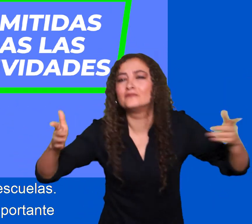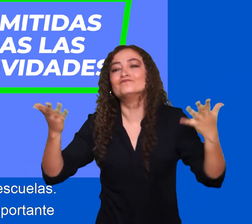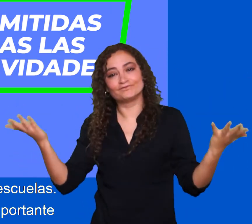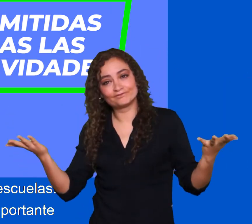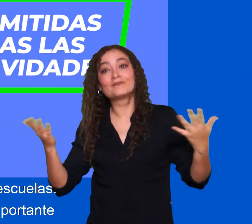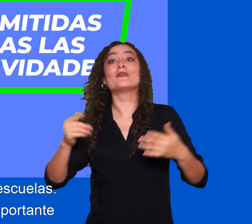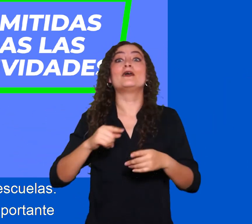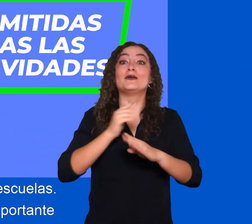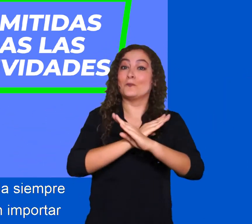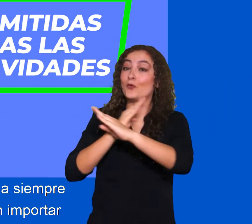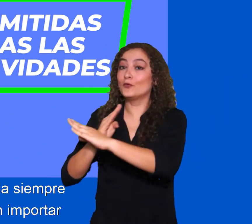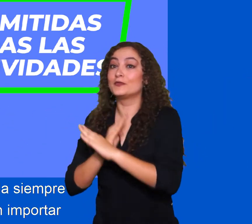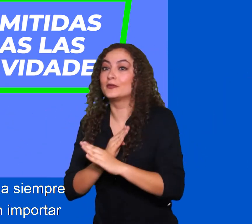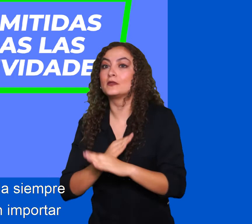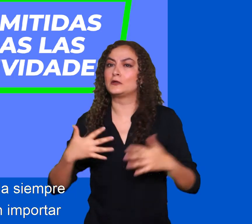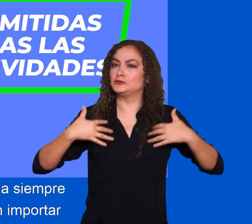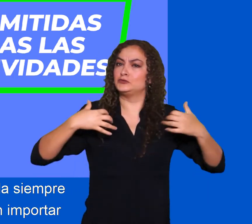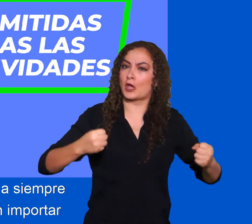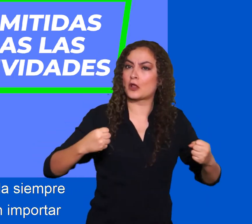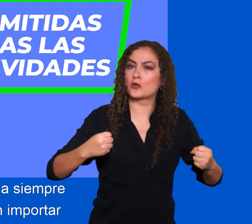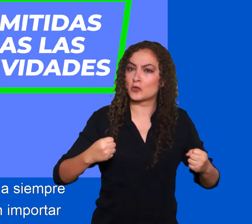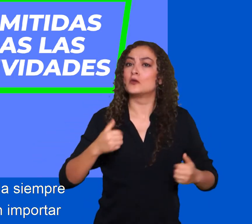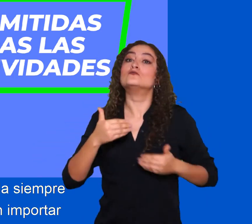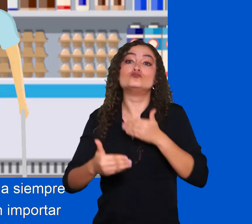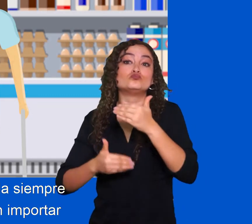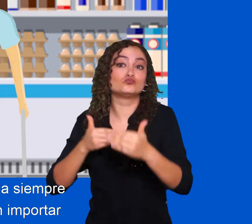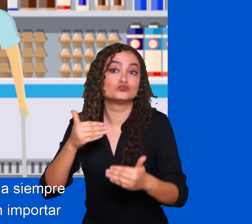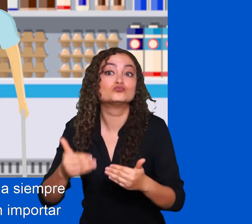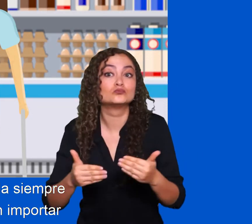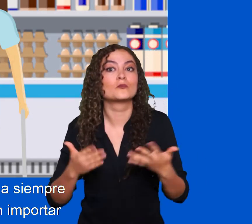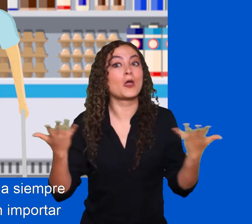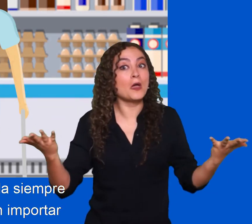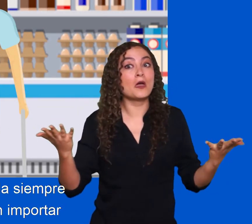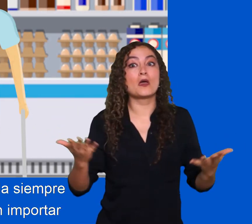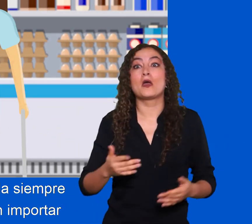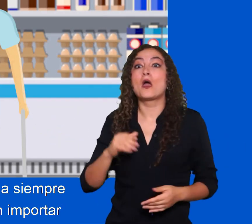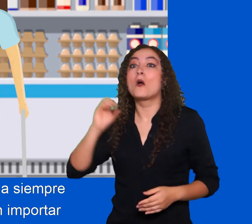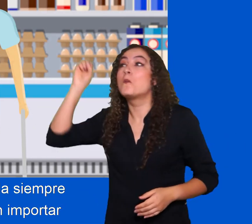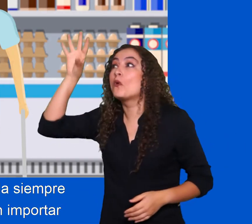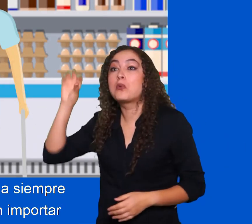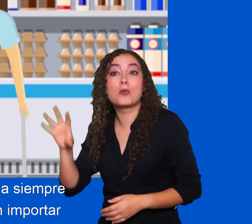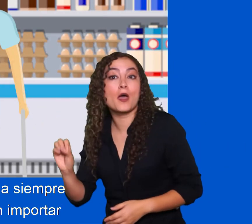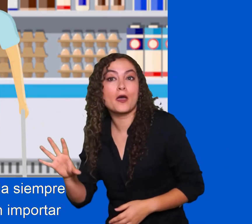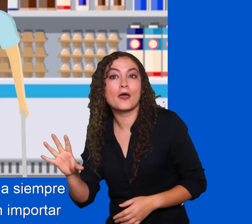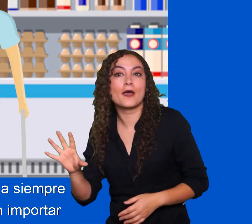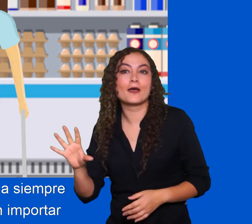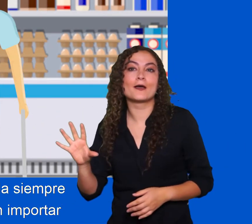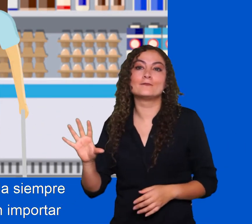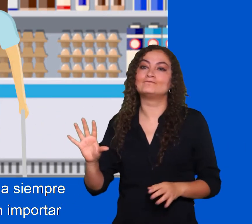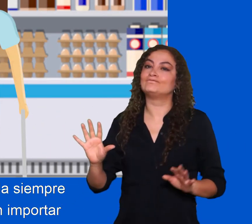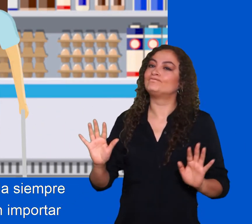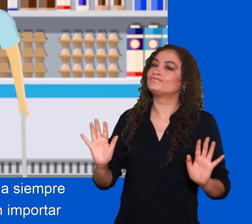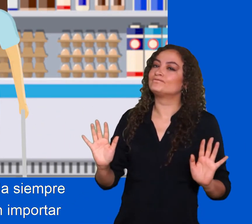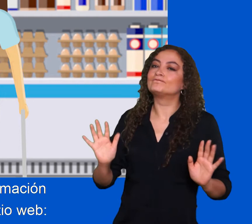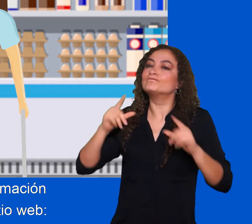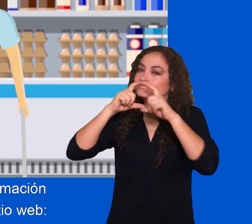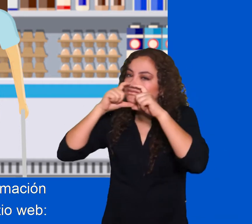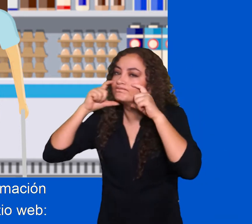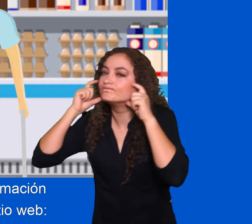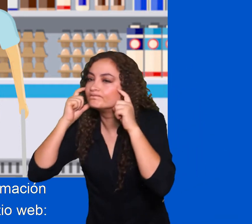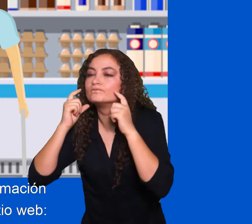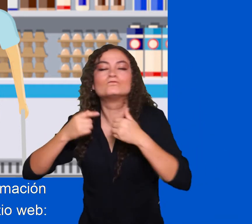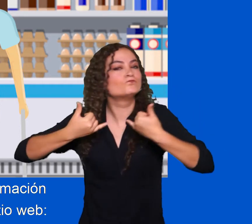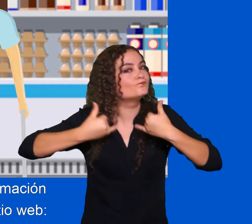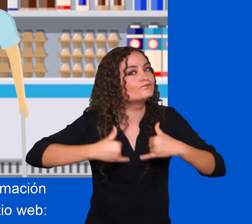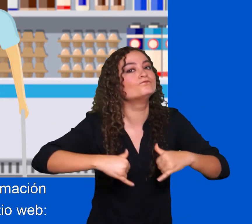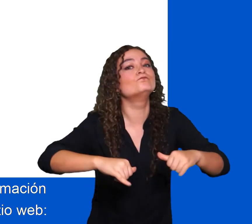color verde, es importante seguir cuidando nuestra salud. Y recuerda siempre mantener las medidas de protección sin importar el